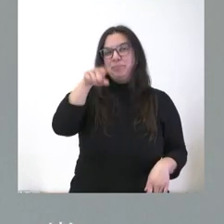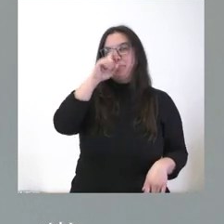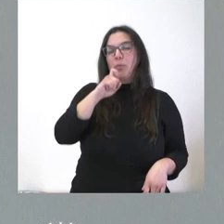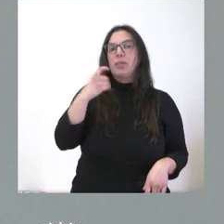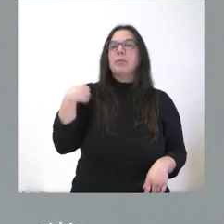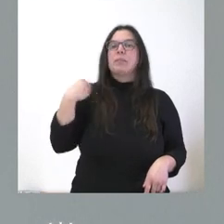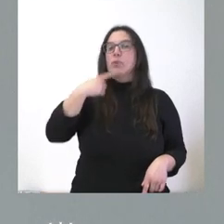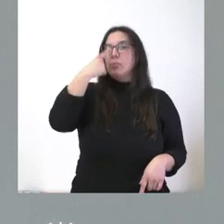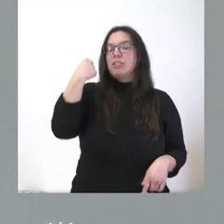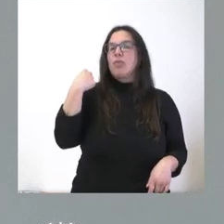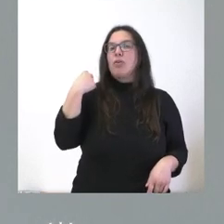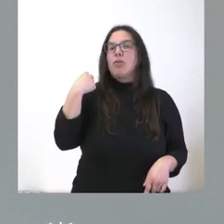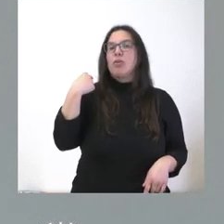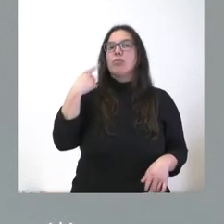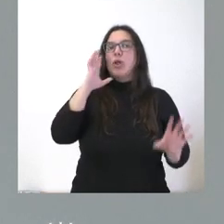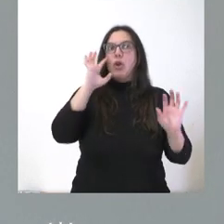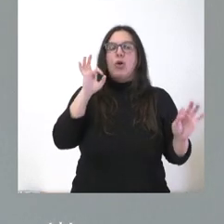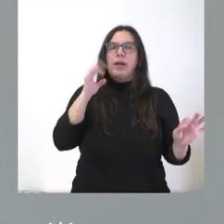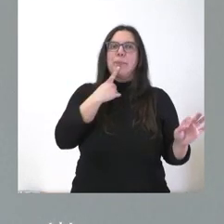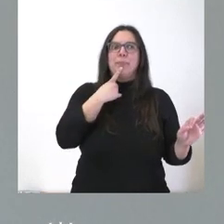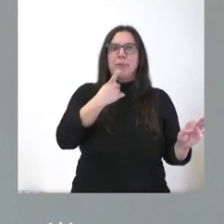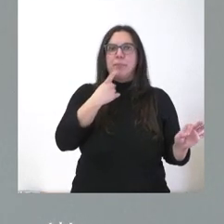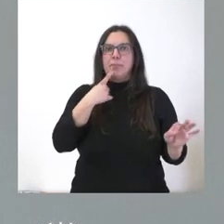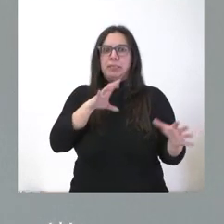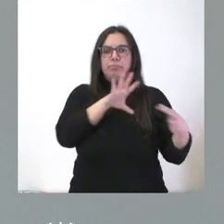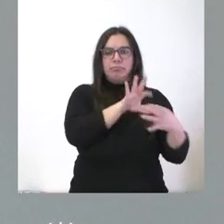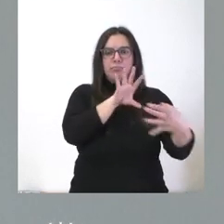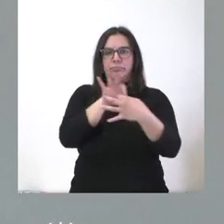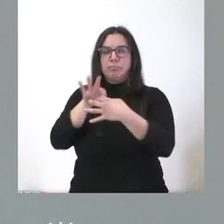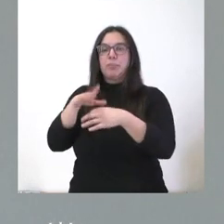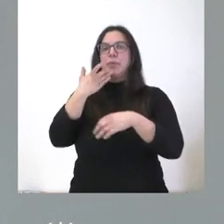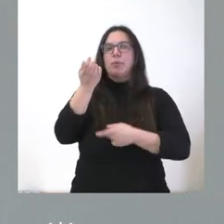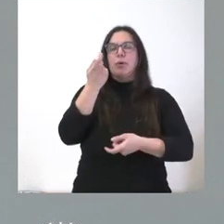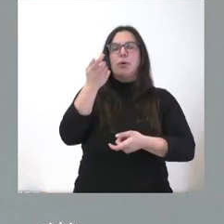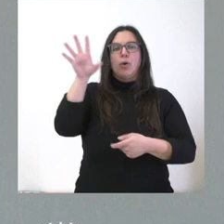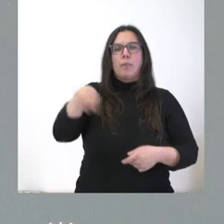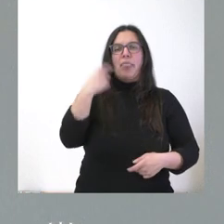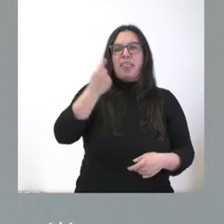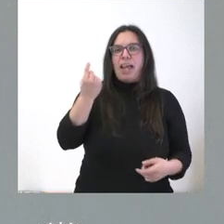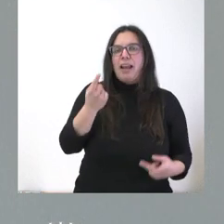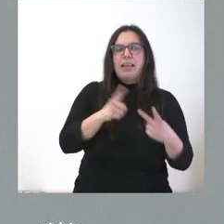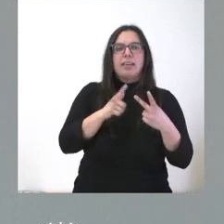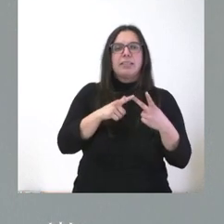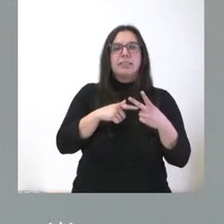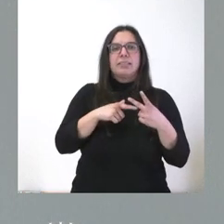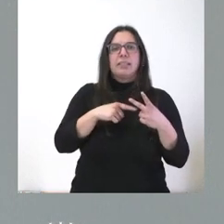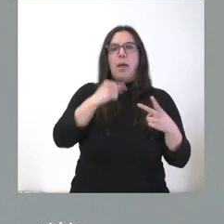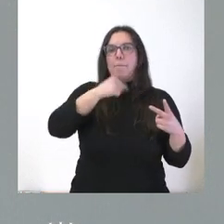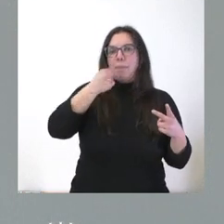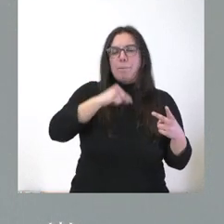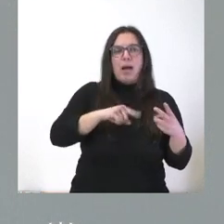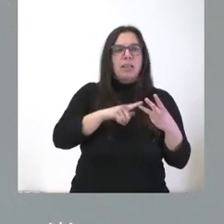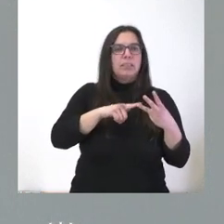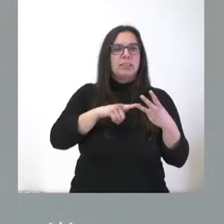ejercicio pasado, lógicamente, pues la dificultad que hubo para importar cereales, para importar pipas de girasol, para